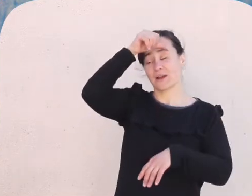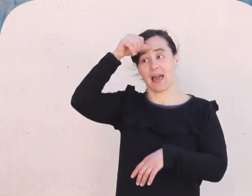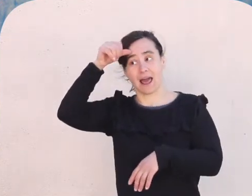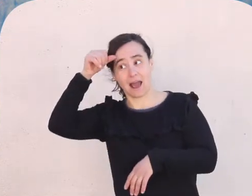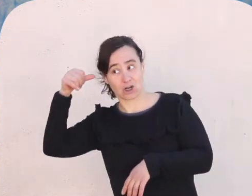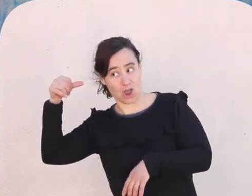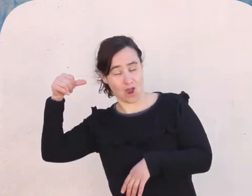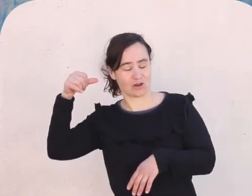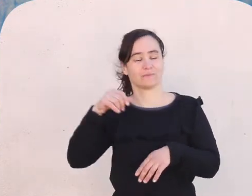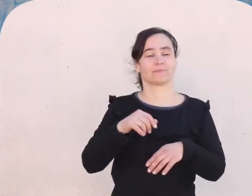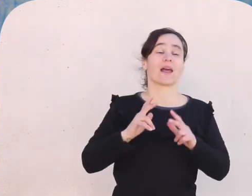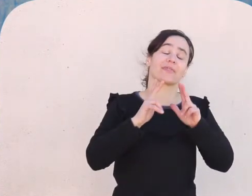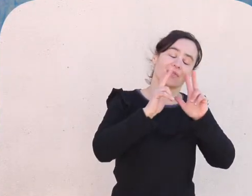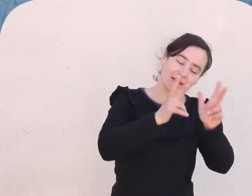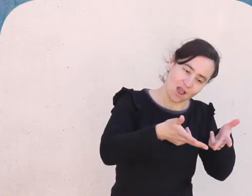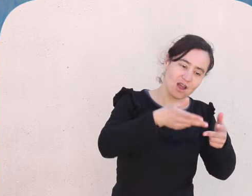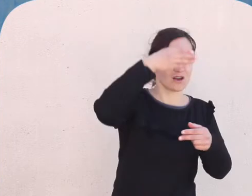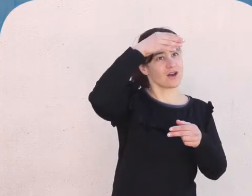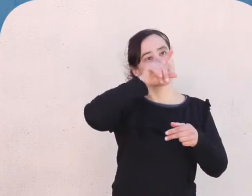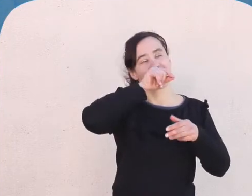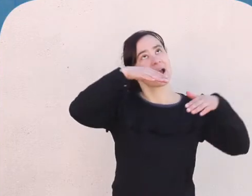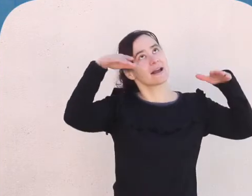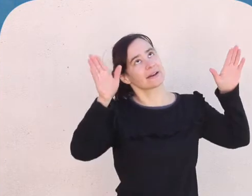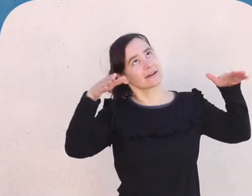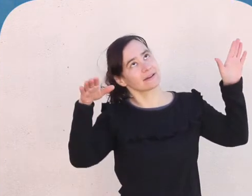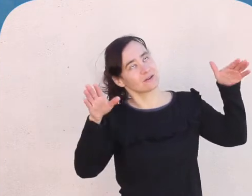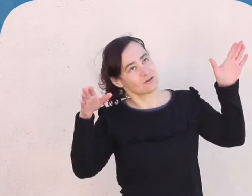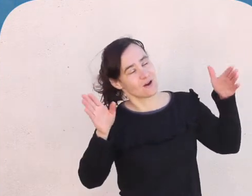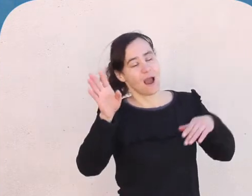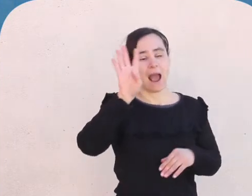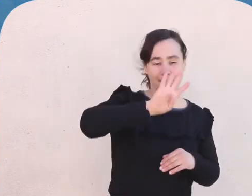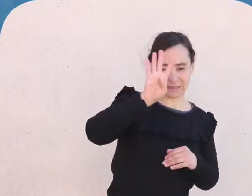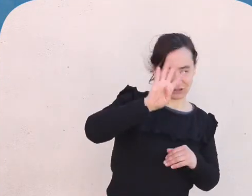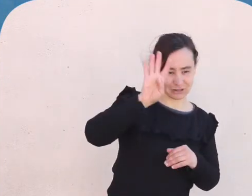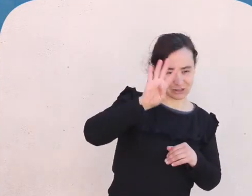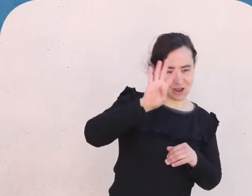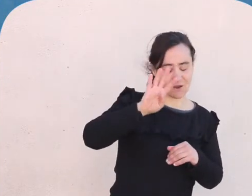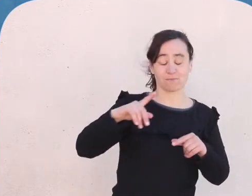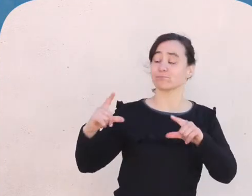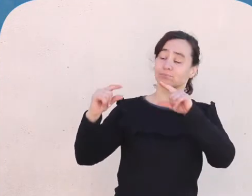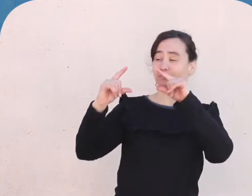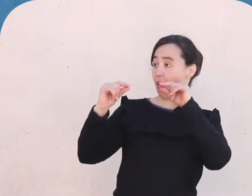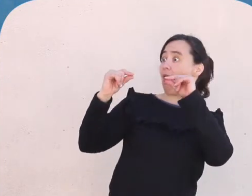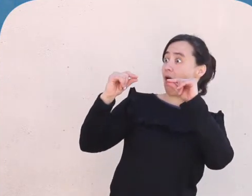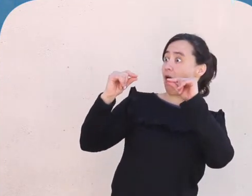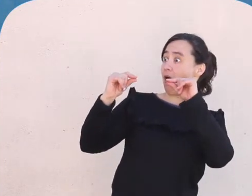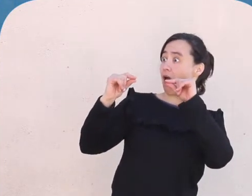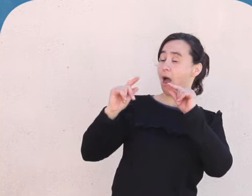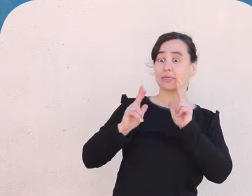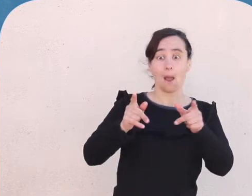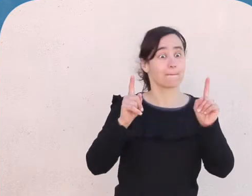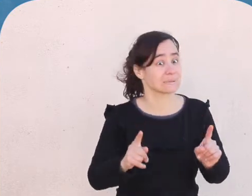cardenal amarillo. En eso estaban cuando se les ocurrió una idea y